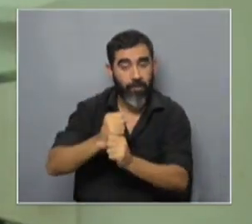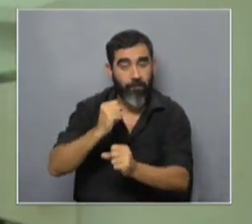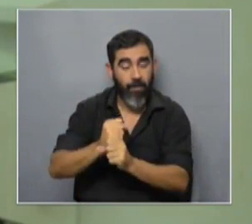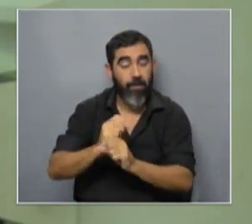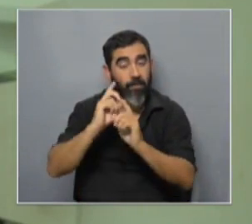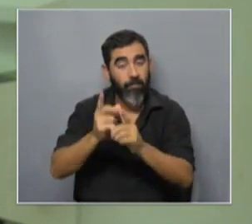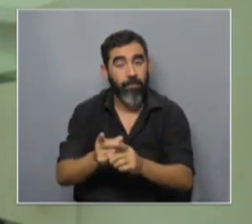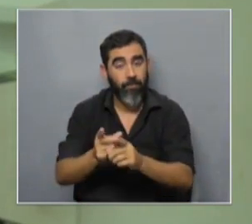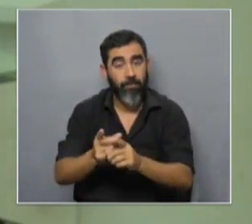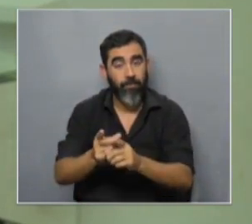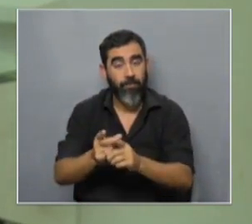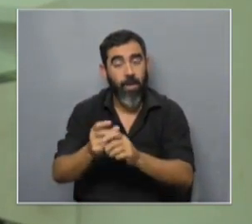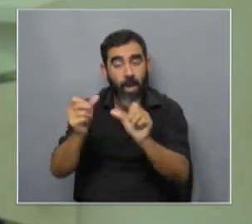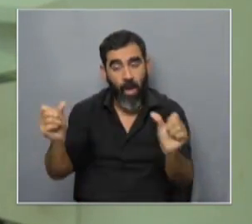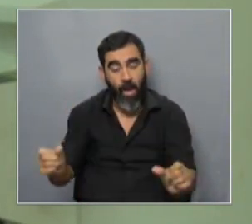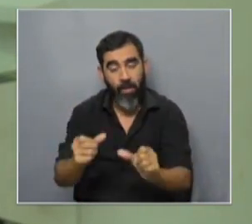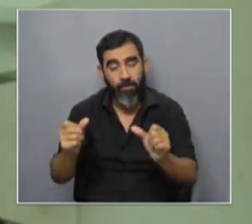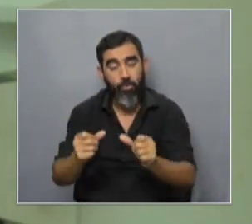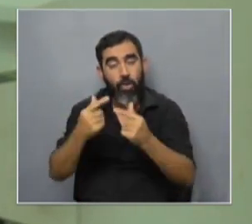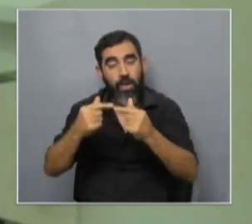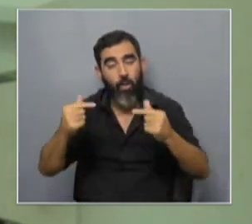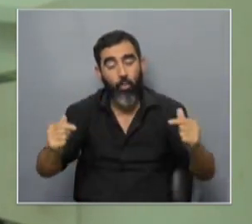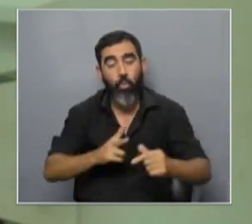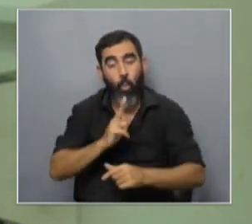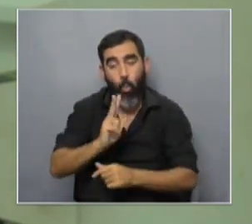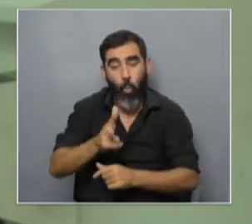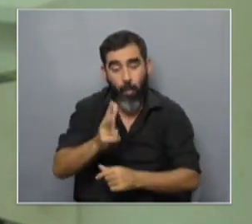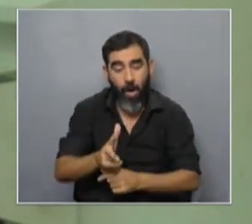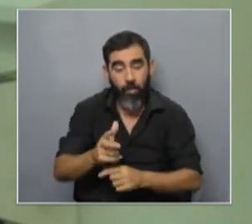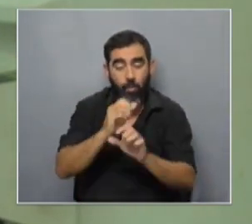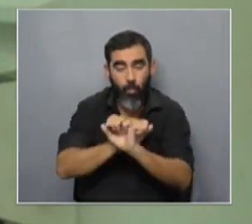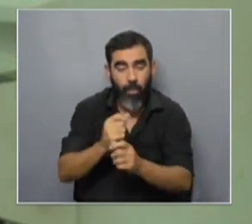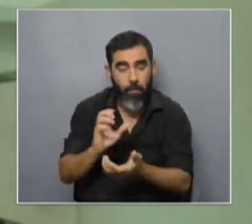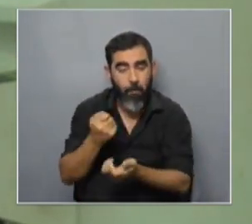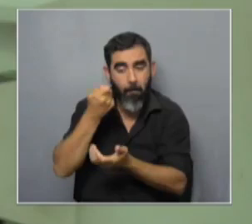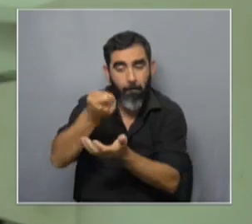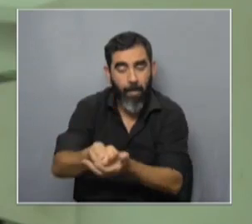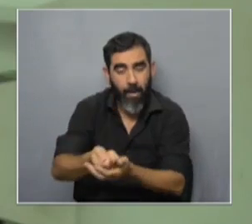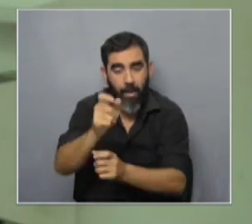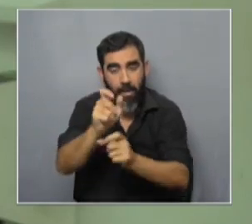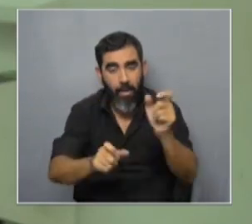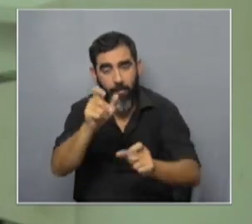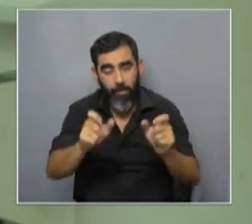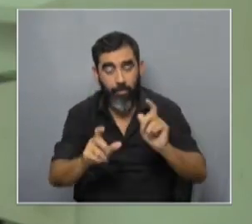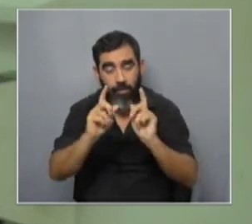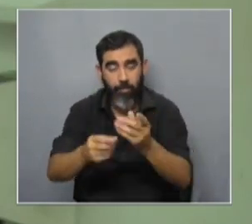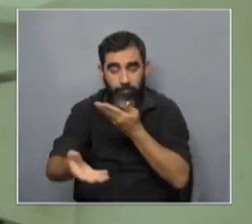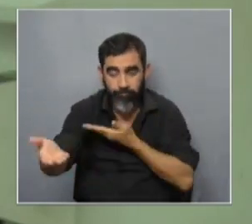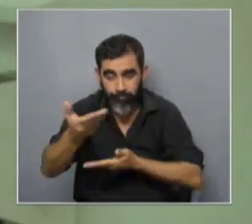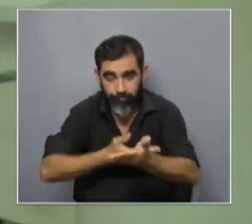también es ir generando recursos recursos humanos y poder financiar esos recursos humanos con parte de lo que